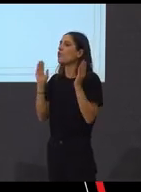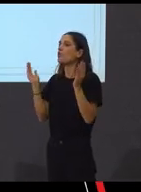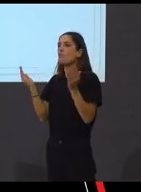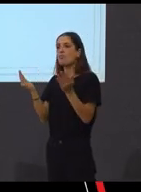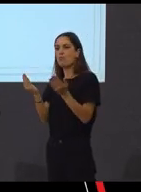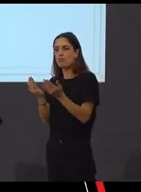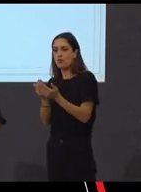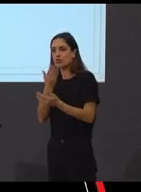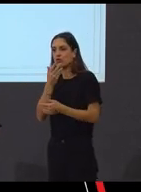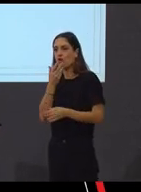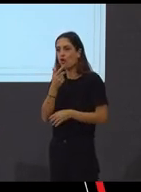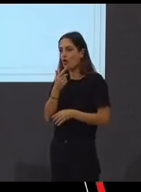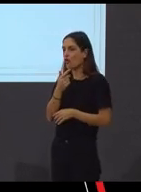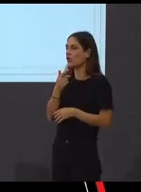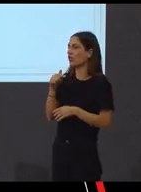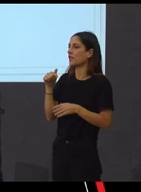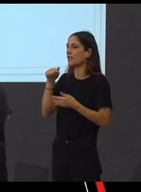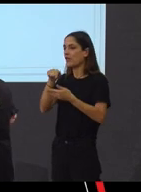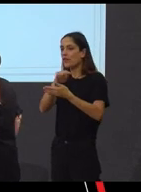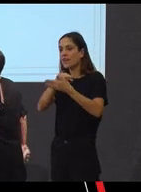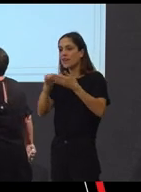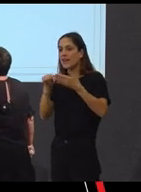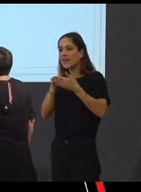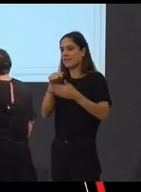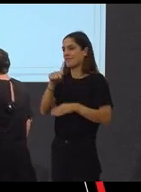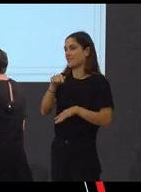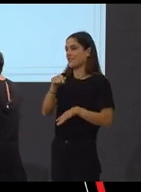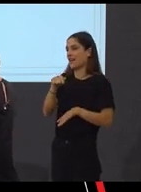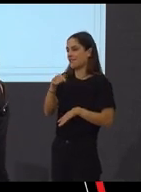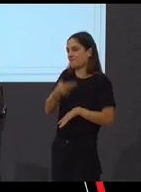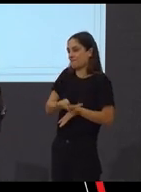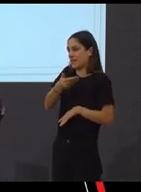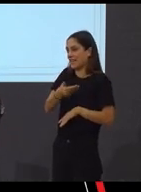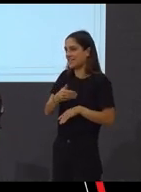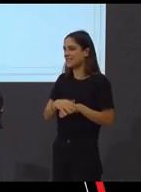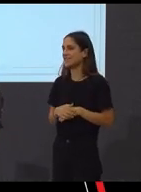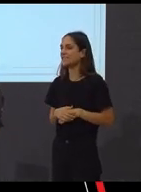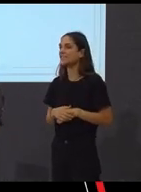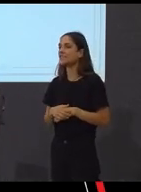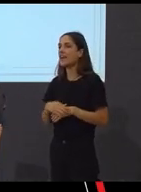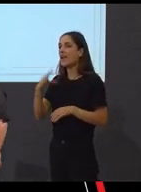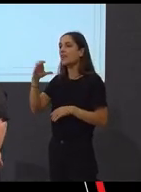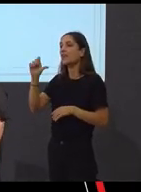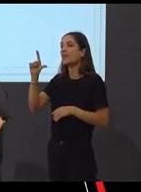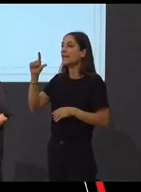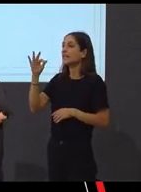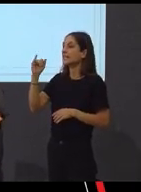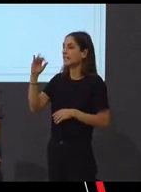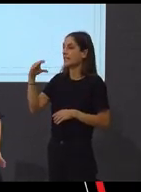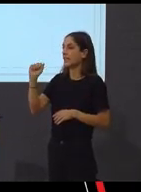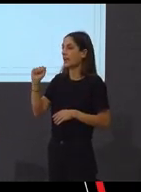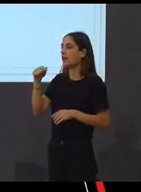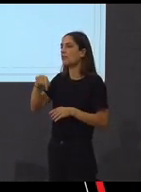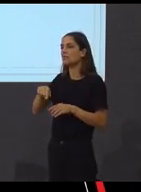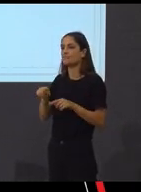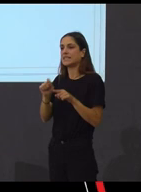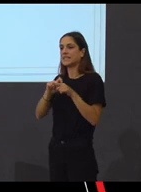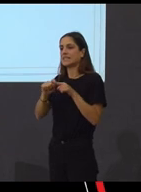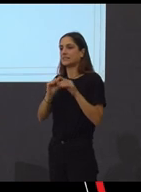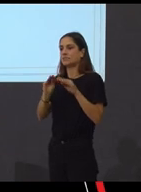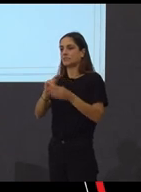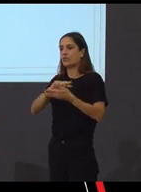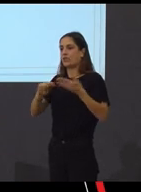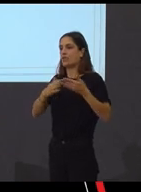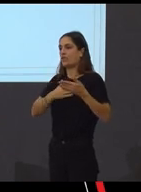e posible conhecer tamén, conhecibel tamén. Céltica, porque isto se apuntan al celtismo, vale, porque o celtismo é un